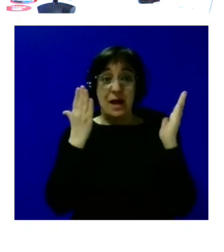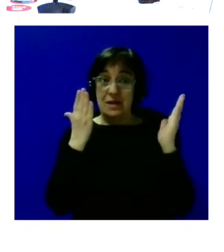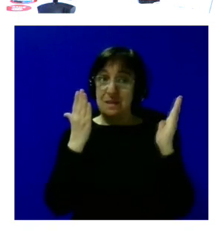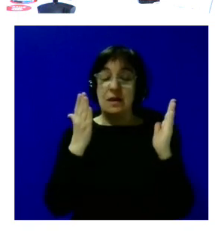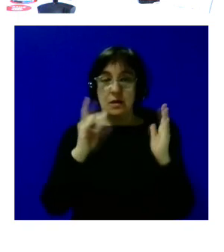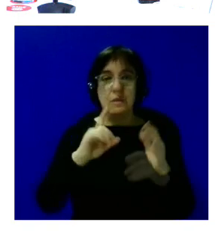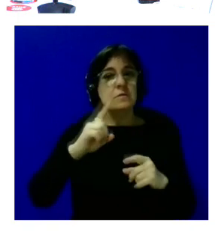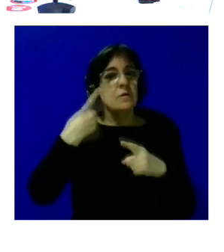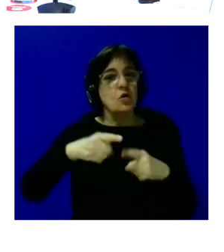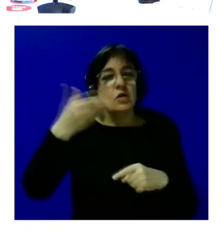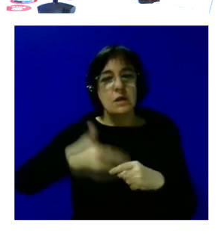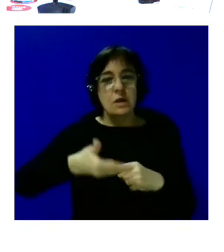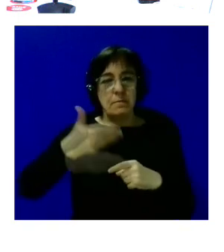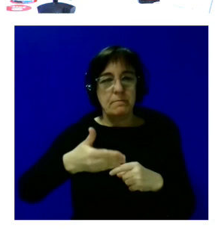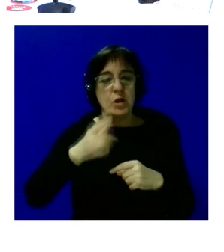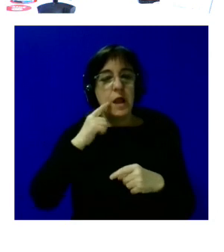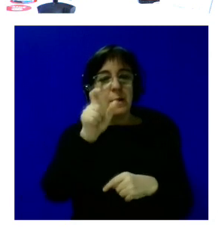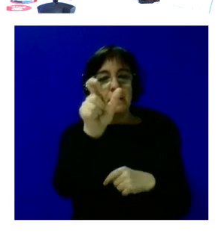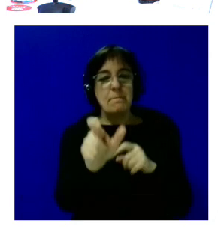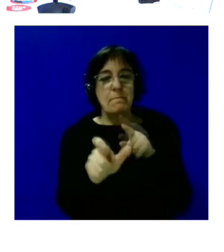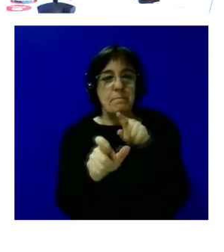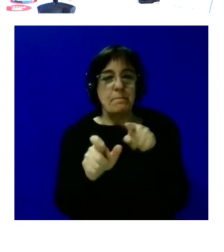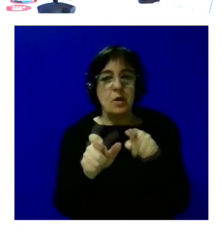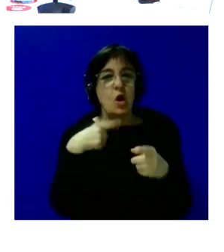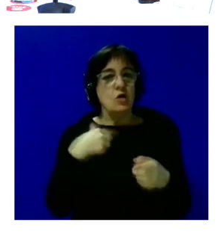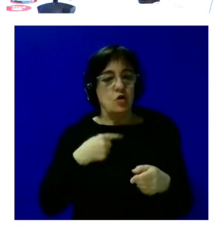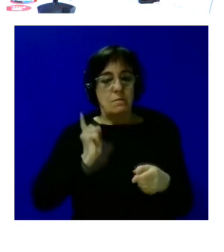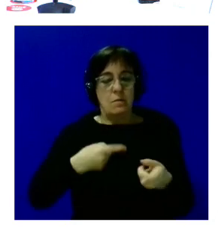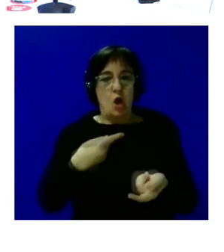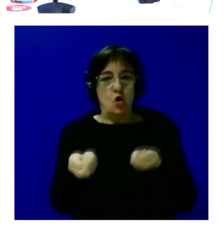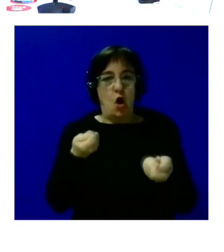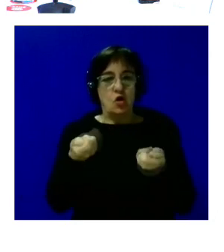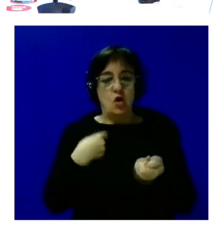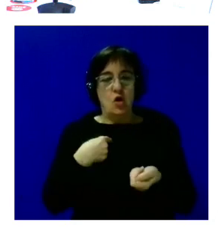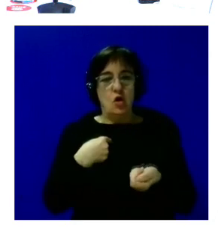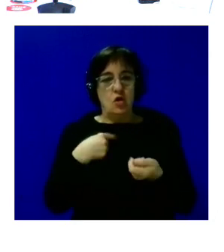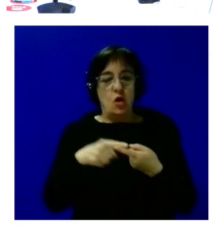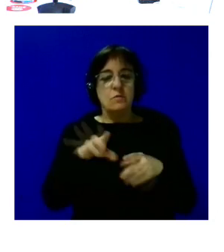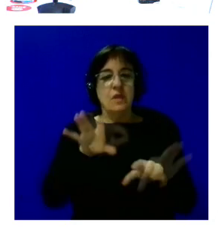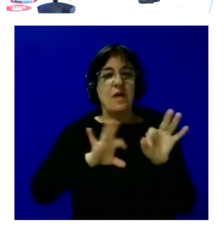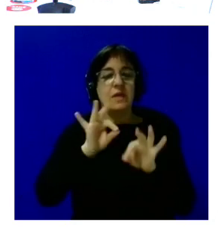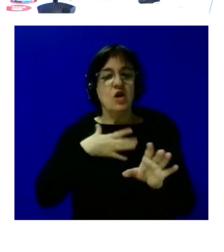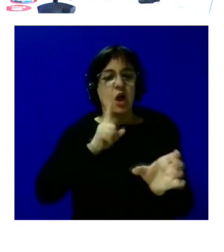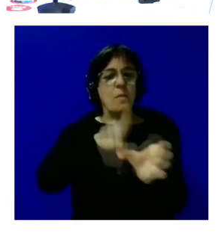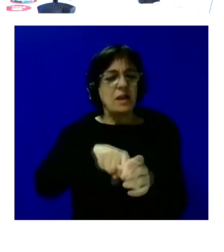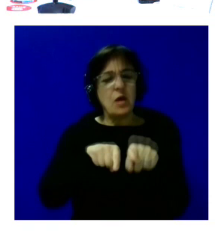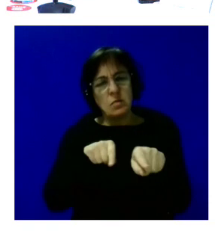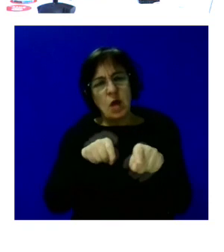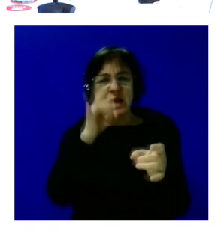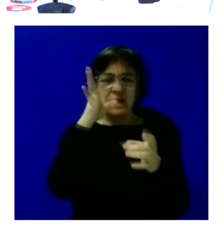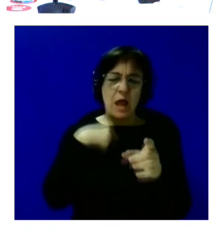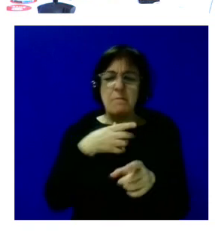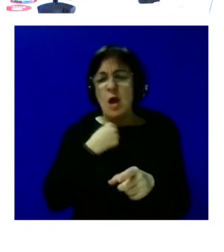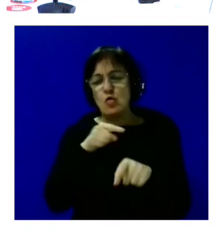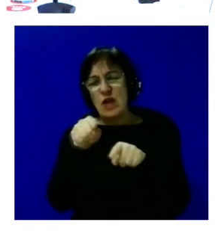las claves más importantes es como que la persona tiene que tener el control y es un poco el que decide pues quiero participar en esta actividad o a mí me